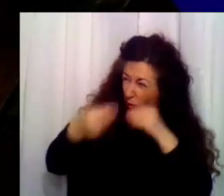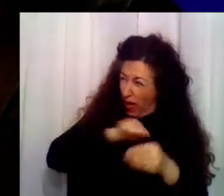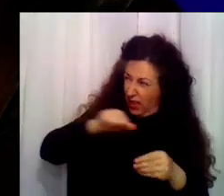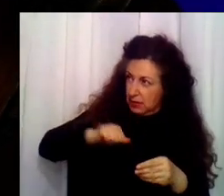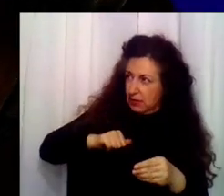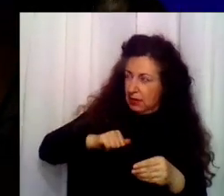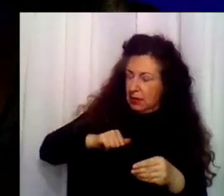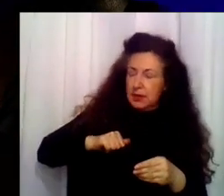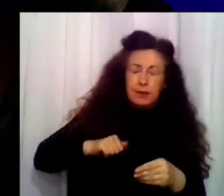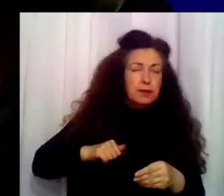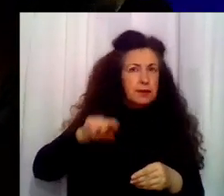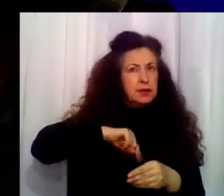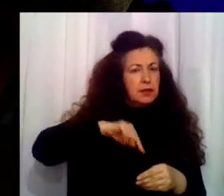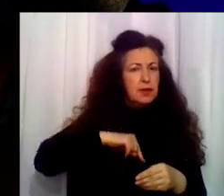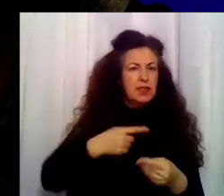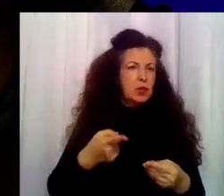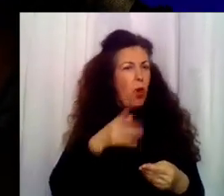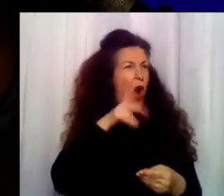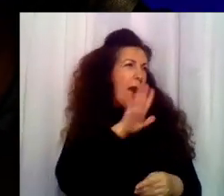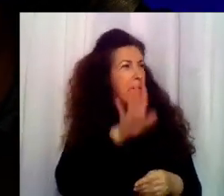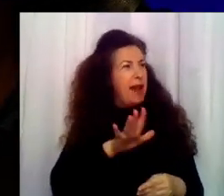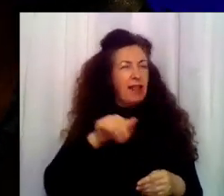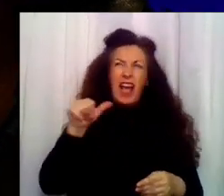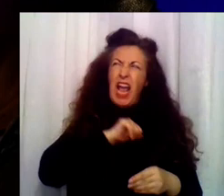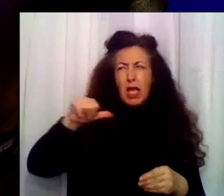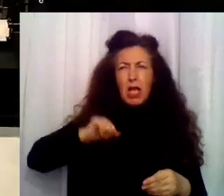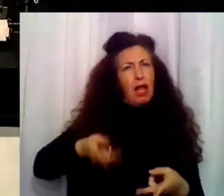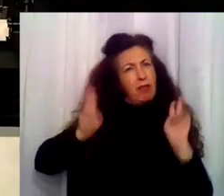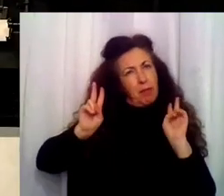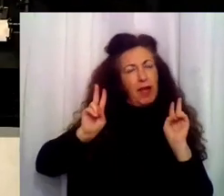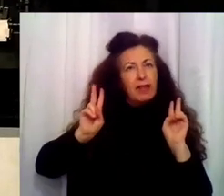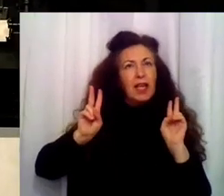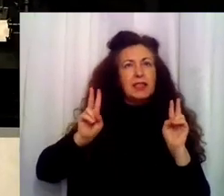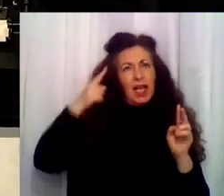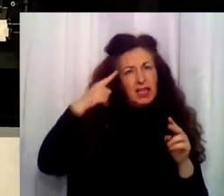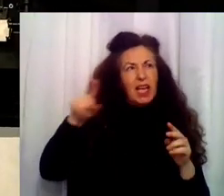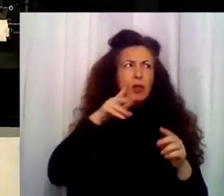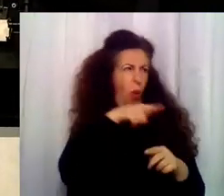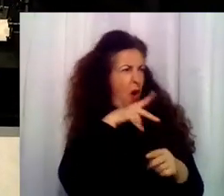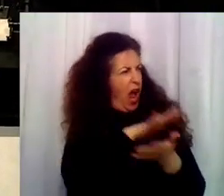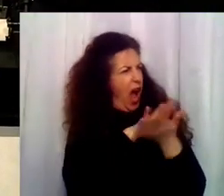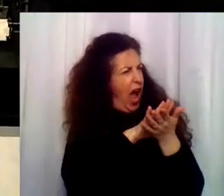¿no? Oye, te estás volviendo muy independiente tú, ¿eh? Y tú muy hablador. Ya, ya, ya. Bueno, mira, vamos a dejarlo.